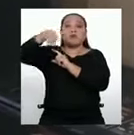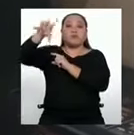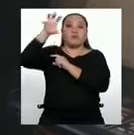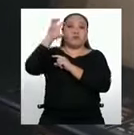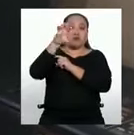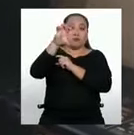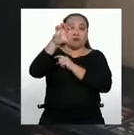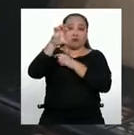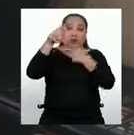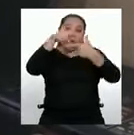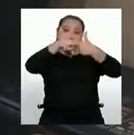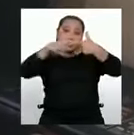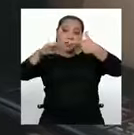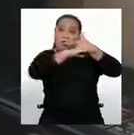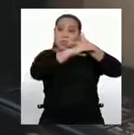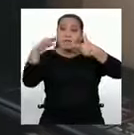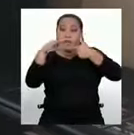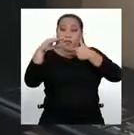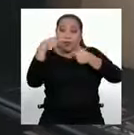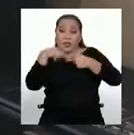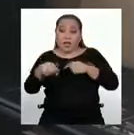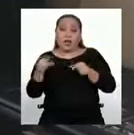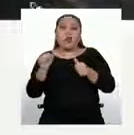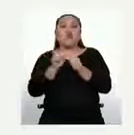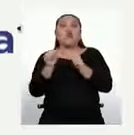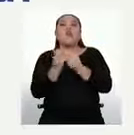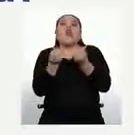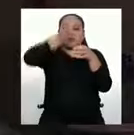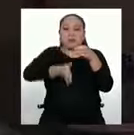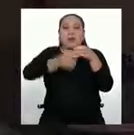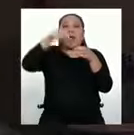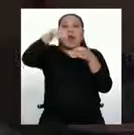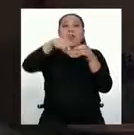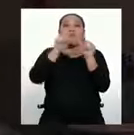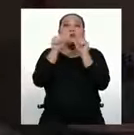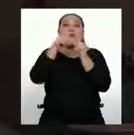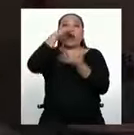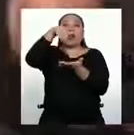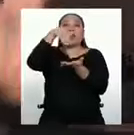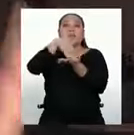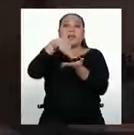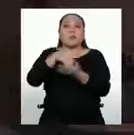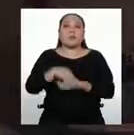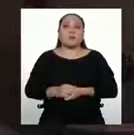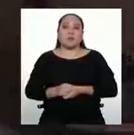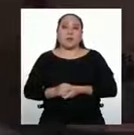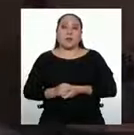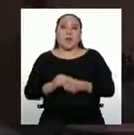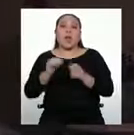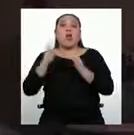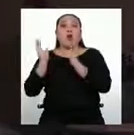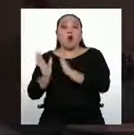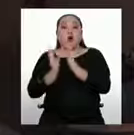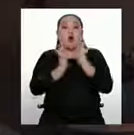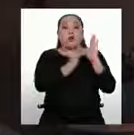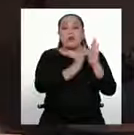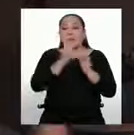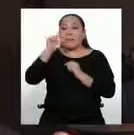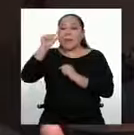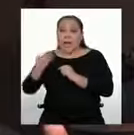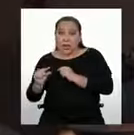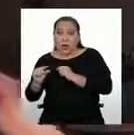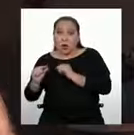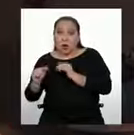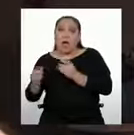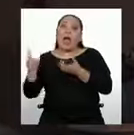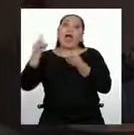valores dividida entre el número total de valores. Esto obtiene al ordenar de menor a mayor los